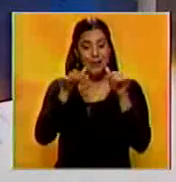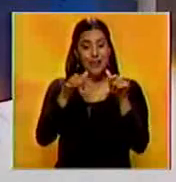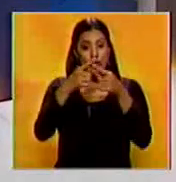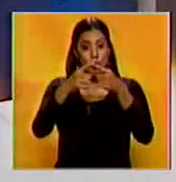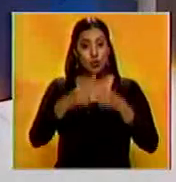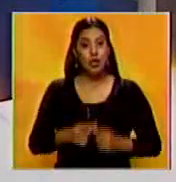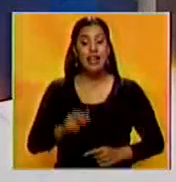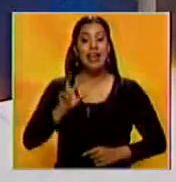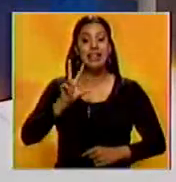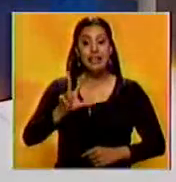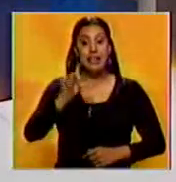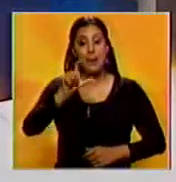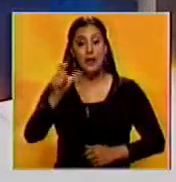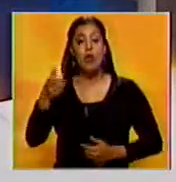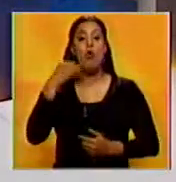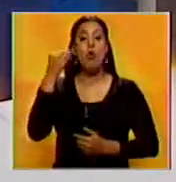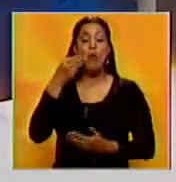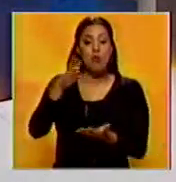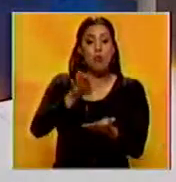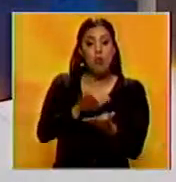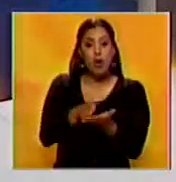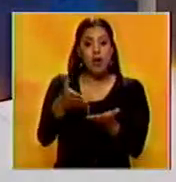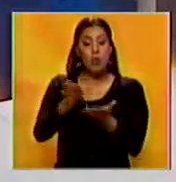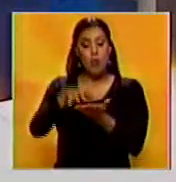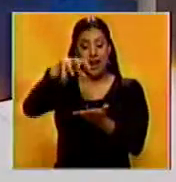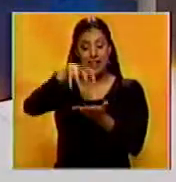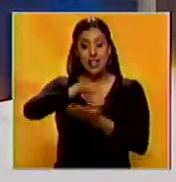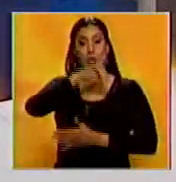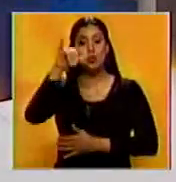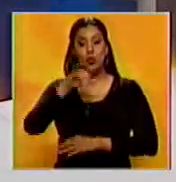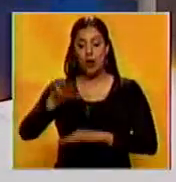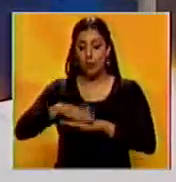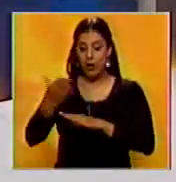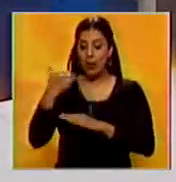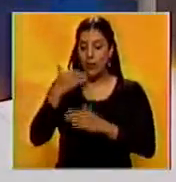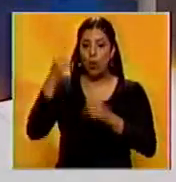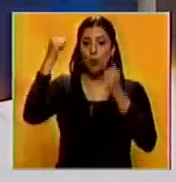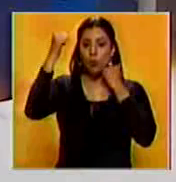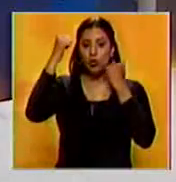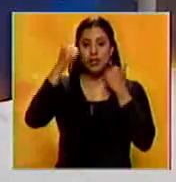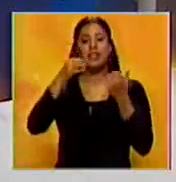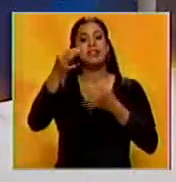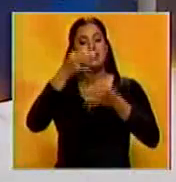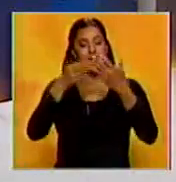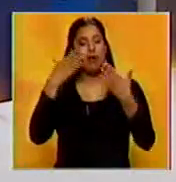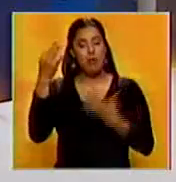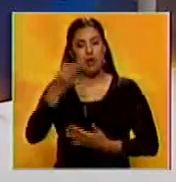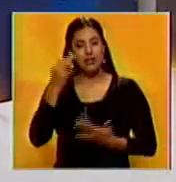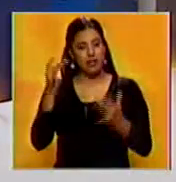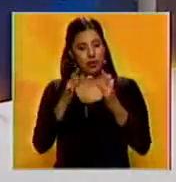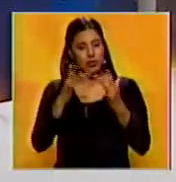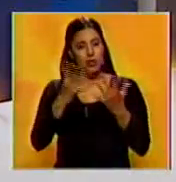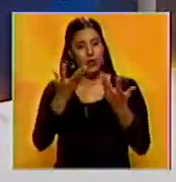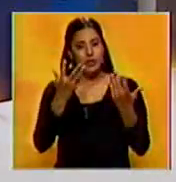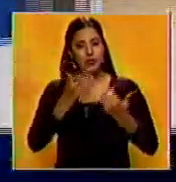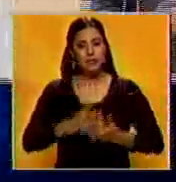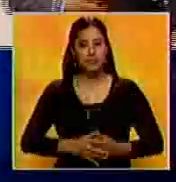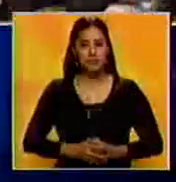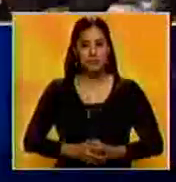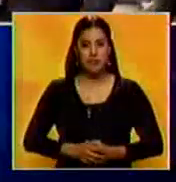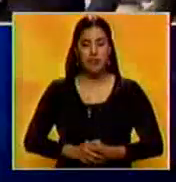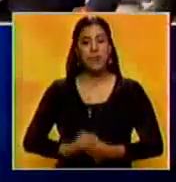este caso ya son tres los jóvenes que mueren en la región durante las recientes protestas. José Leonardo, buenas tardes, adelante, cuéntanos.